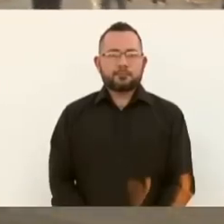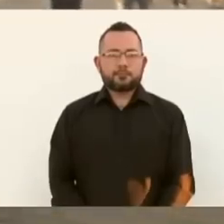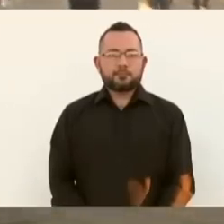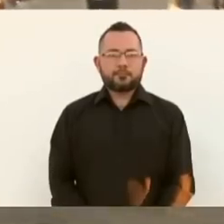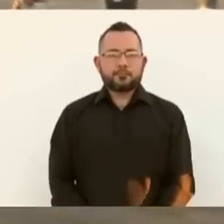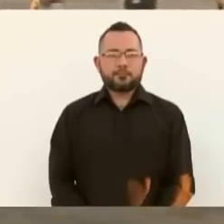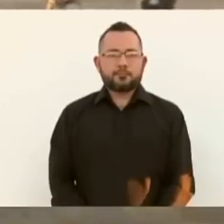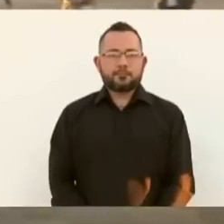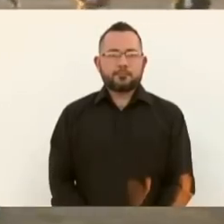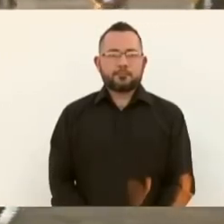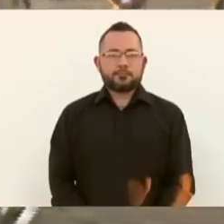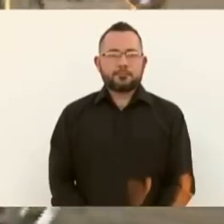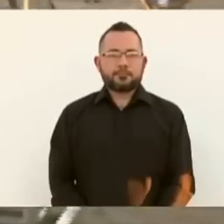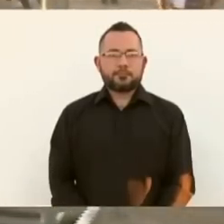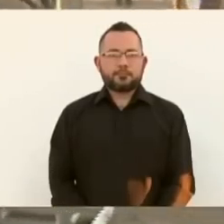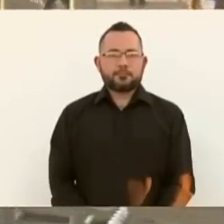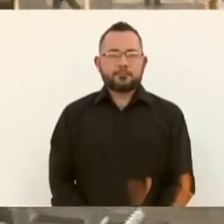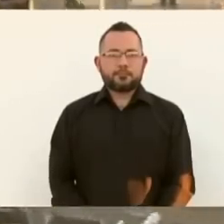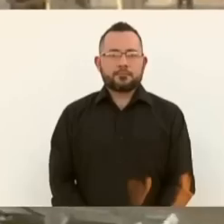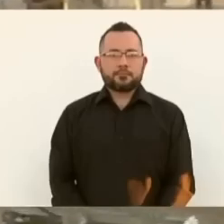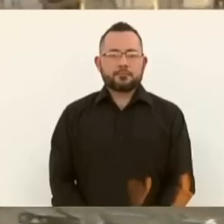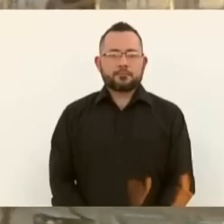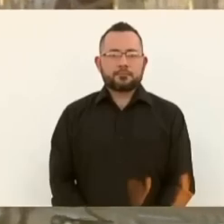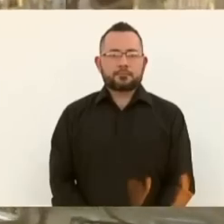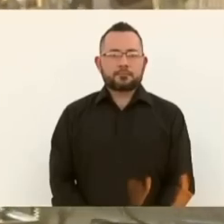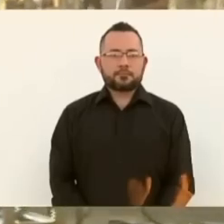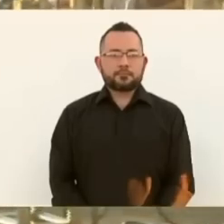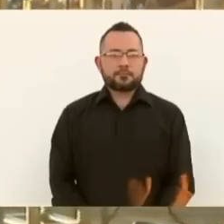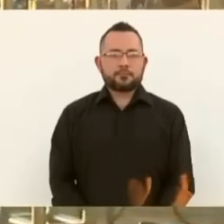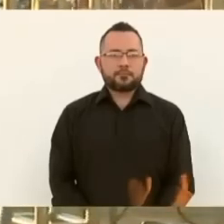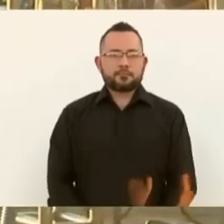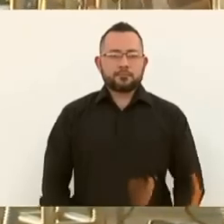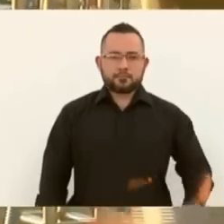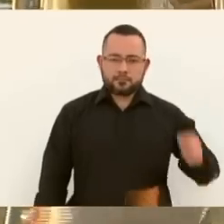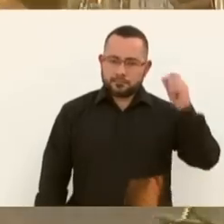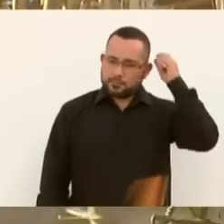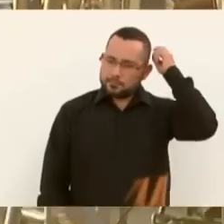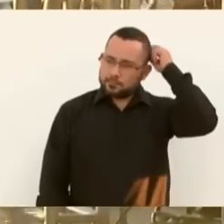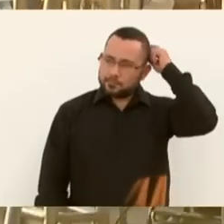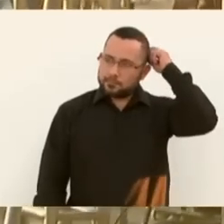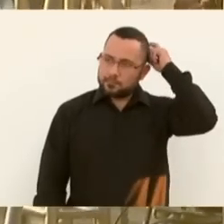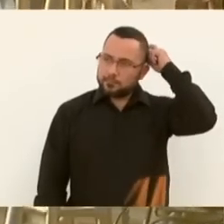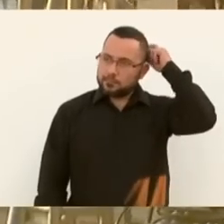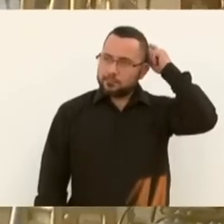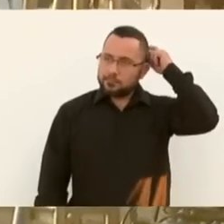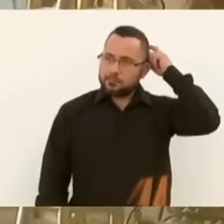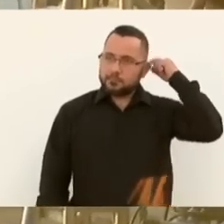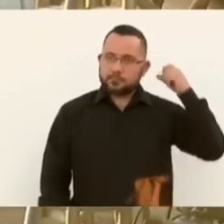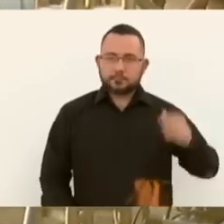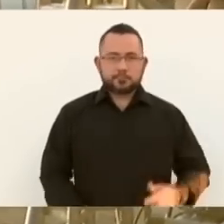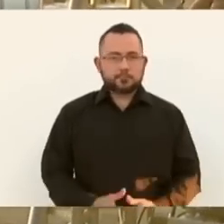realizarán el banderazo de inicio de la construcción de la unidad de medicina familiar número 12.